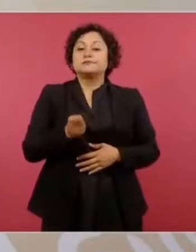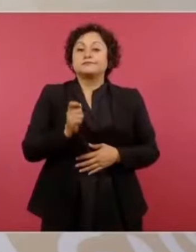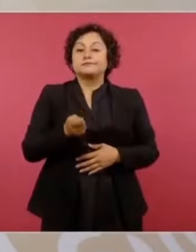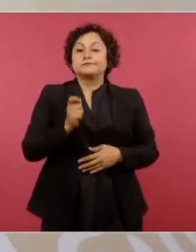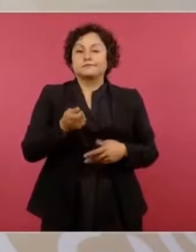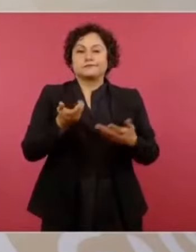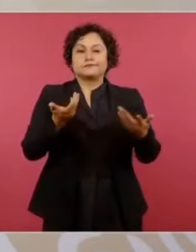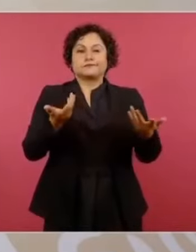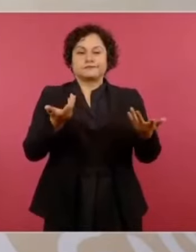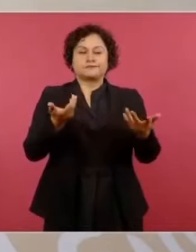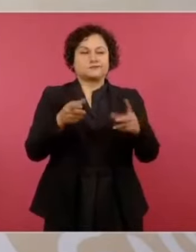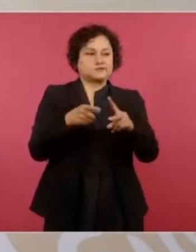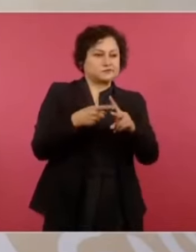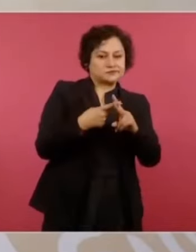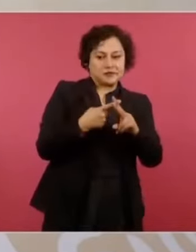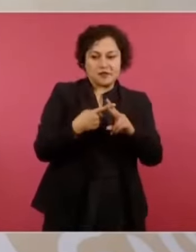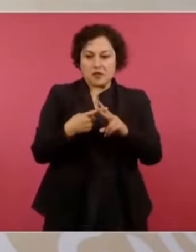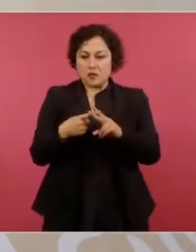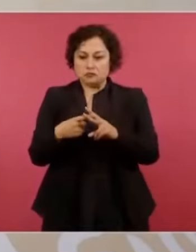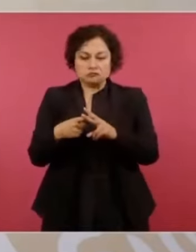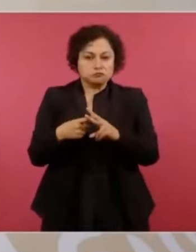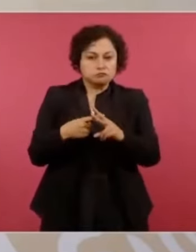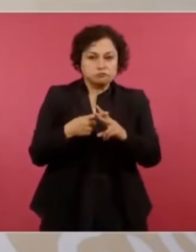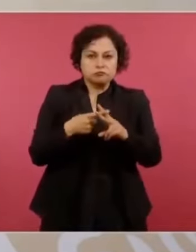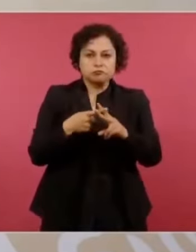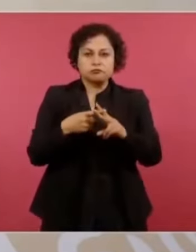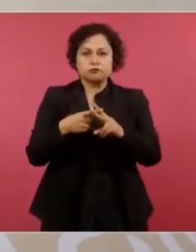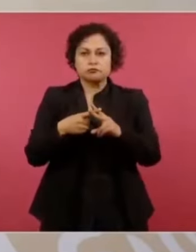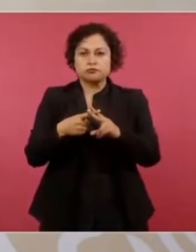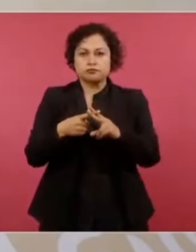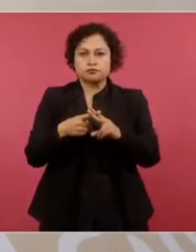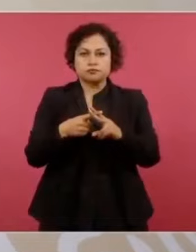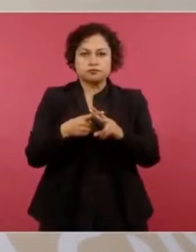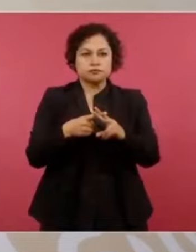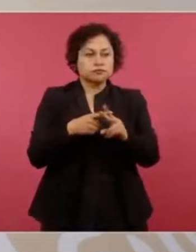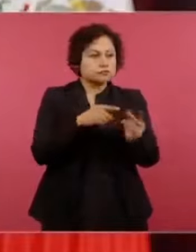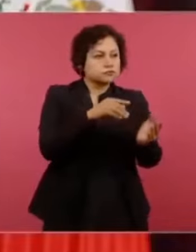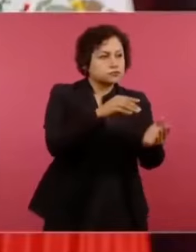sacamos los dos billones.